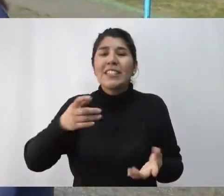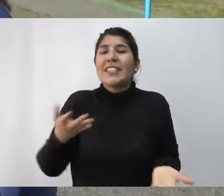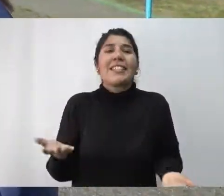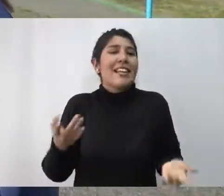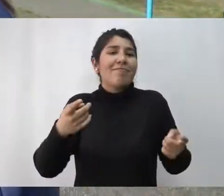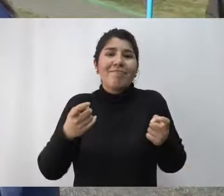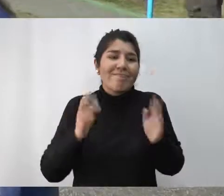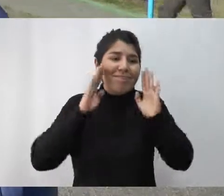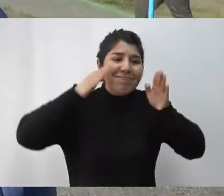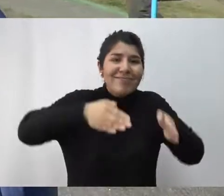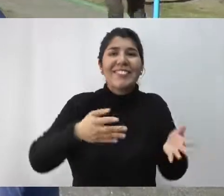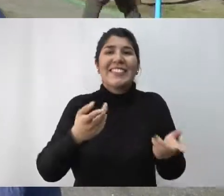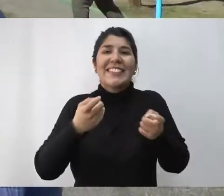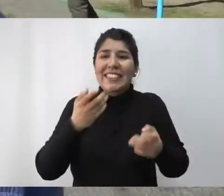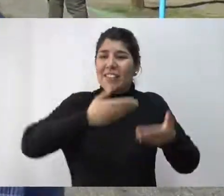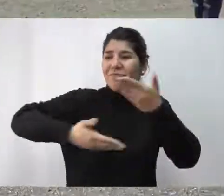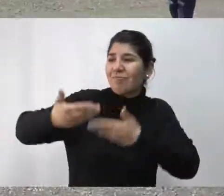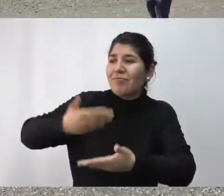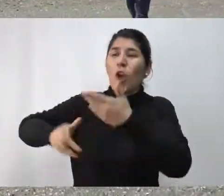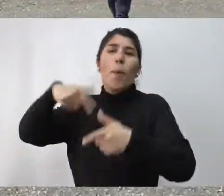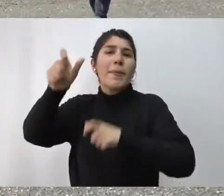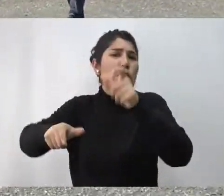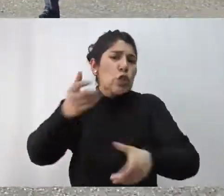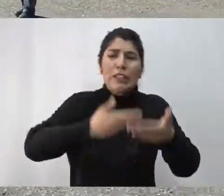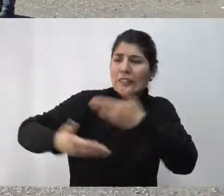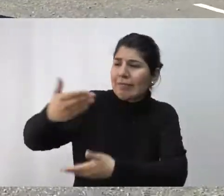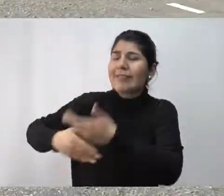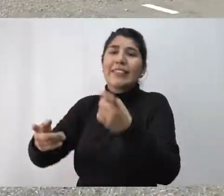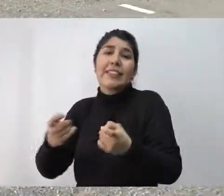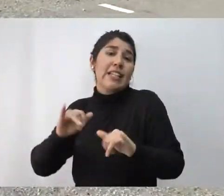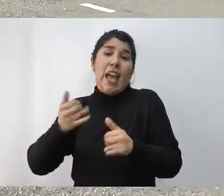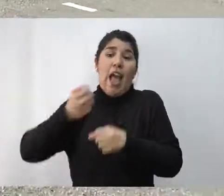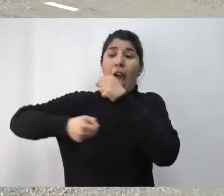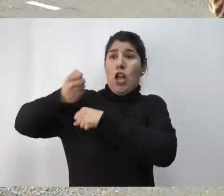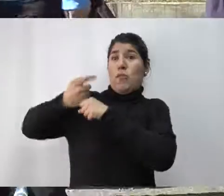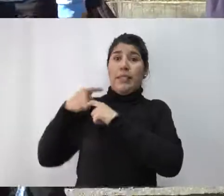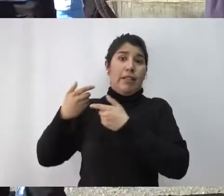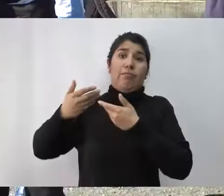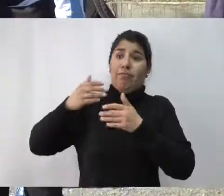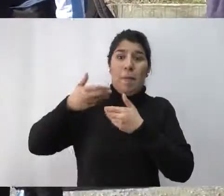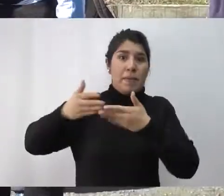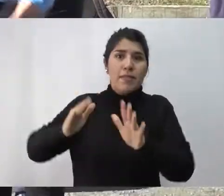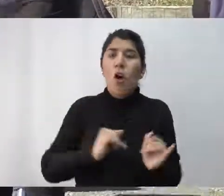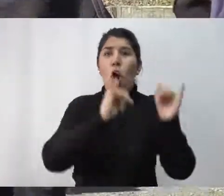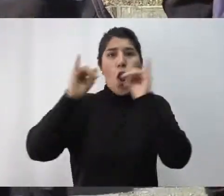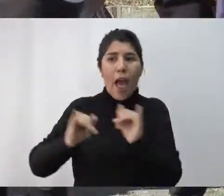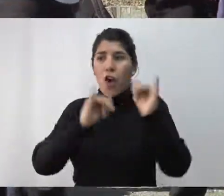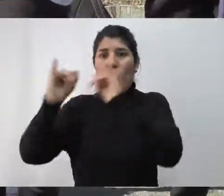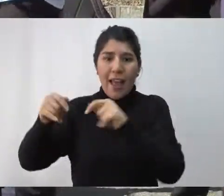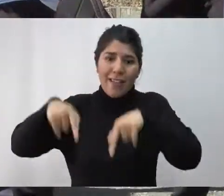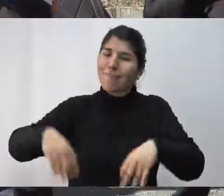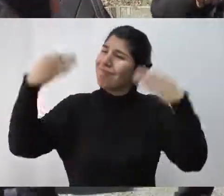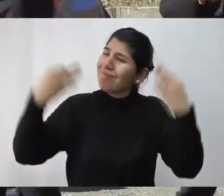necesitaban un espacio, necesitaban interactuar con otras personas. Y bueno, desde el año pasado venimos con esta jornada